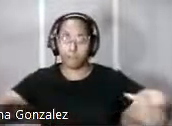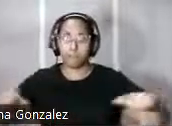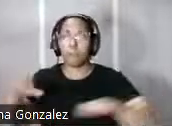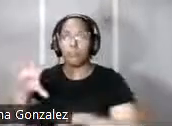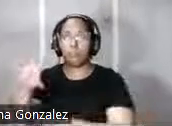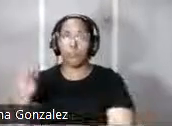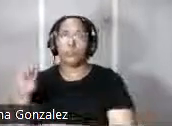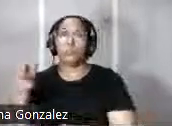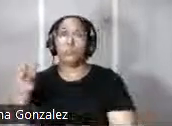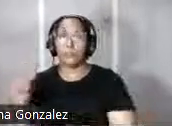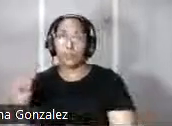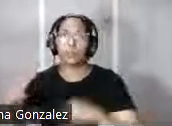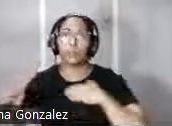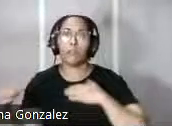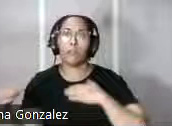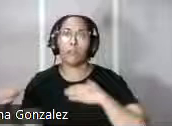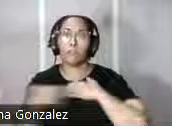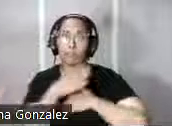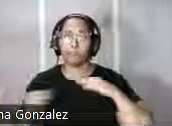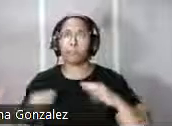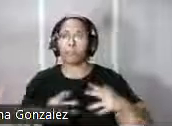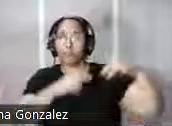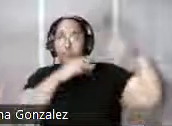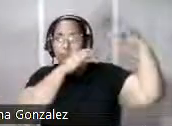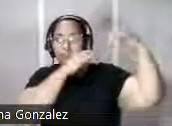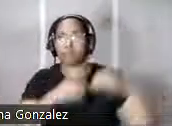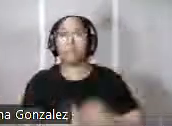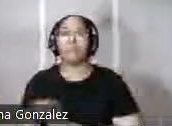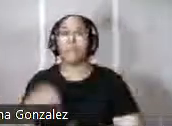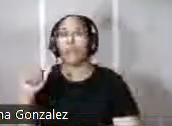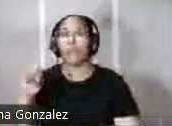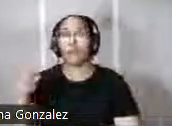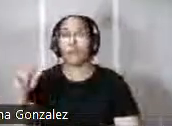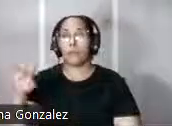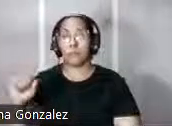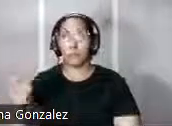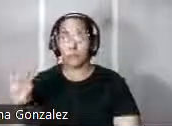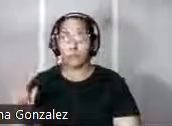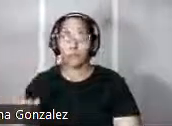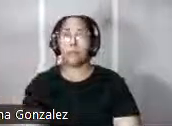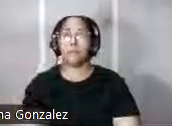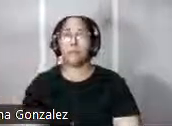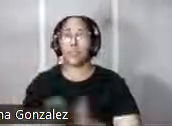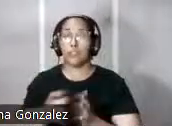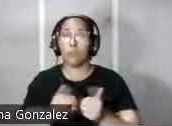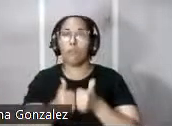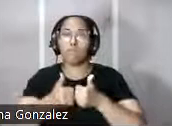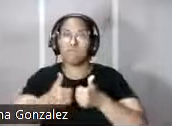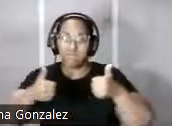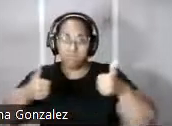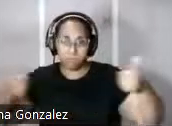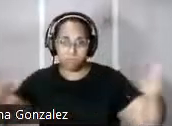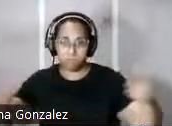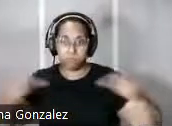sobre el nivel del mar con parapetos también a Bárbeta y esta primitiva fortificación fue ampliada y modificada